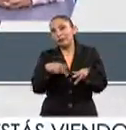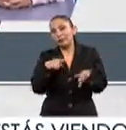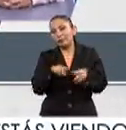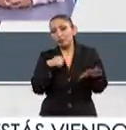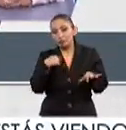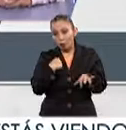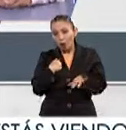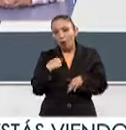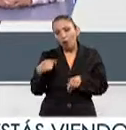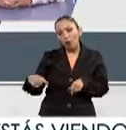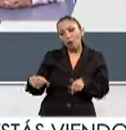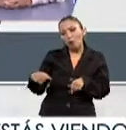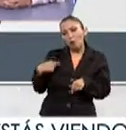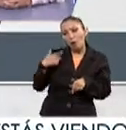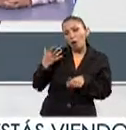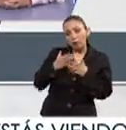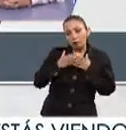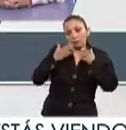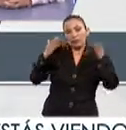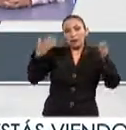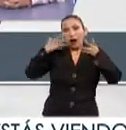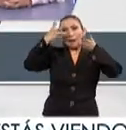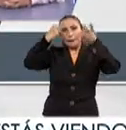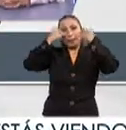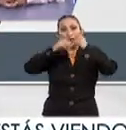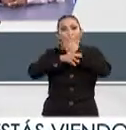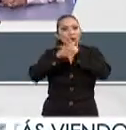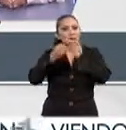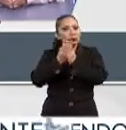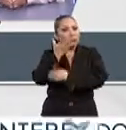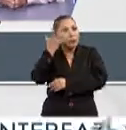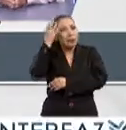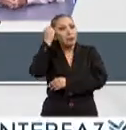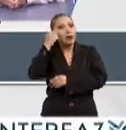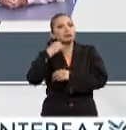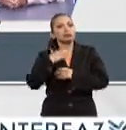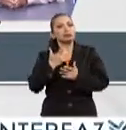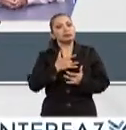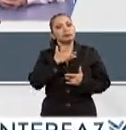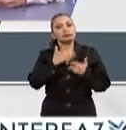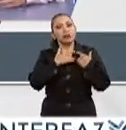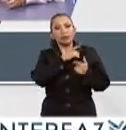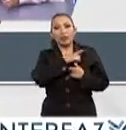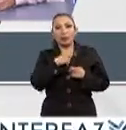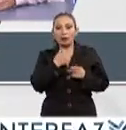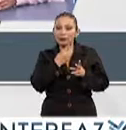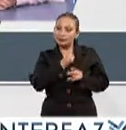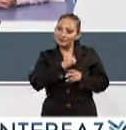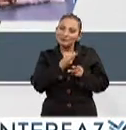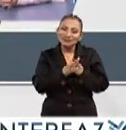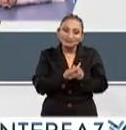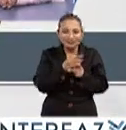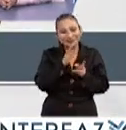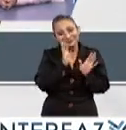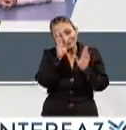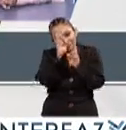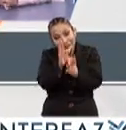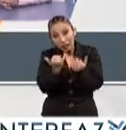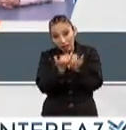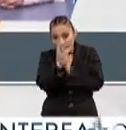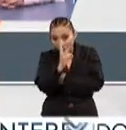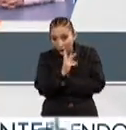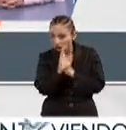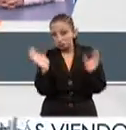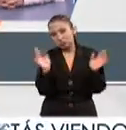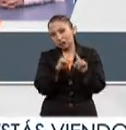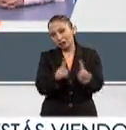Crecí realmente como persona, obviamente porque tienes que ser tolerante con los demás porque no son iguales a